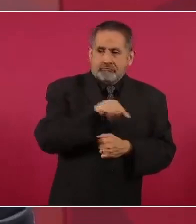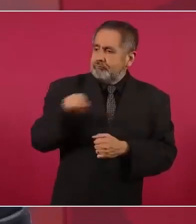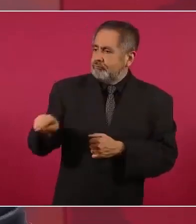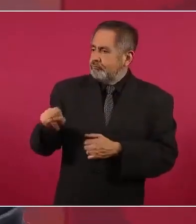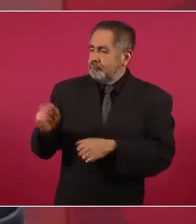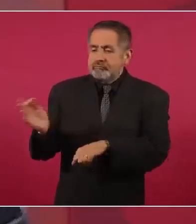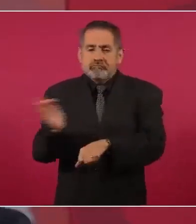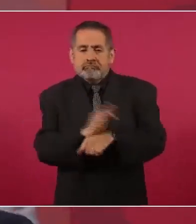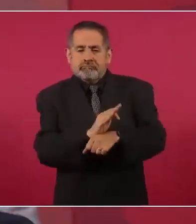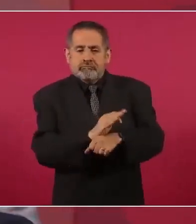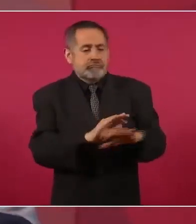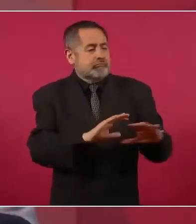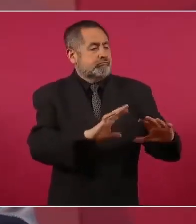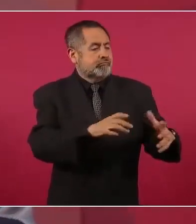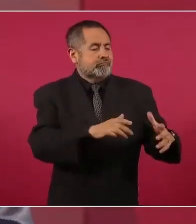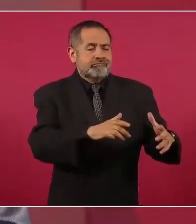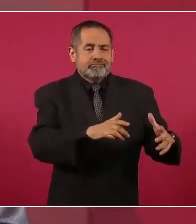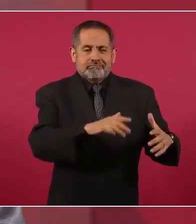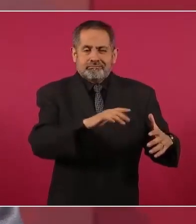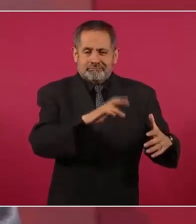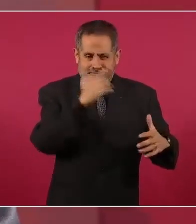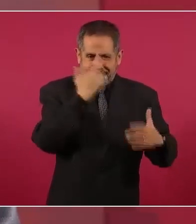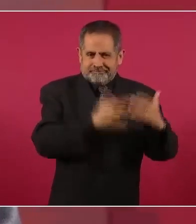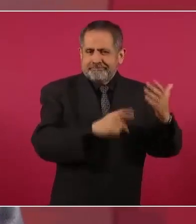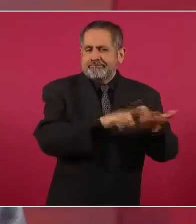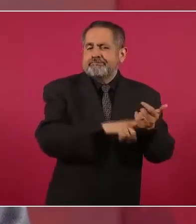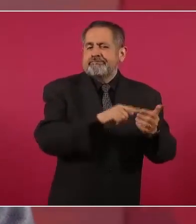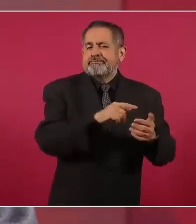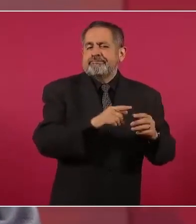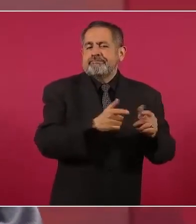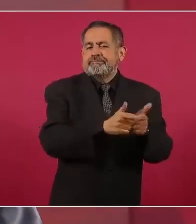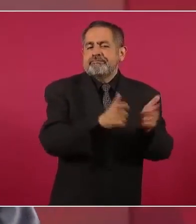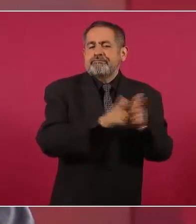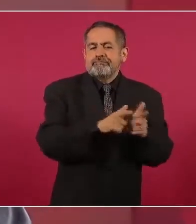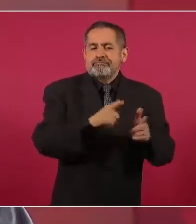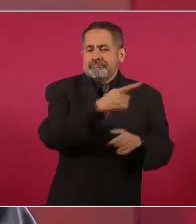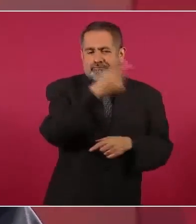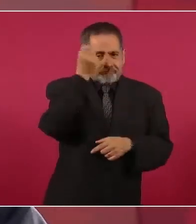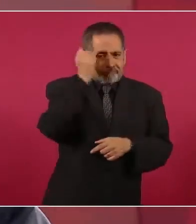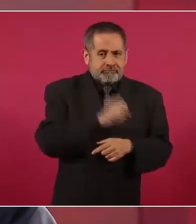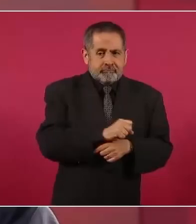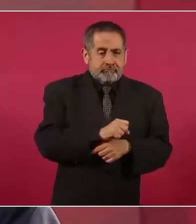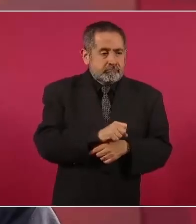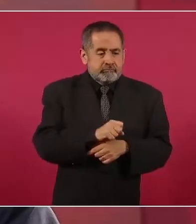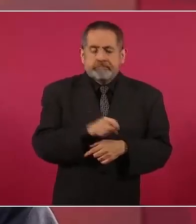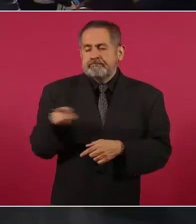cártel de Sinaloa, y por eso está preso.